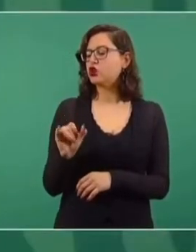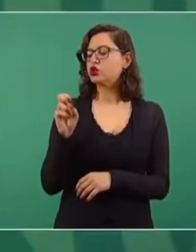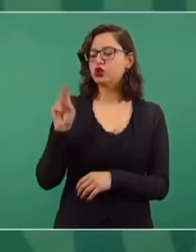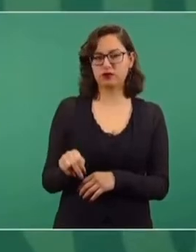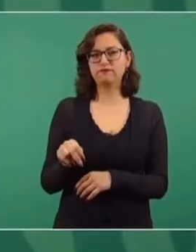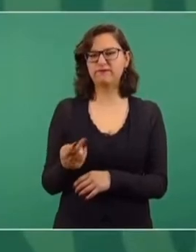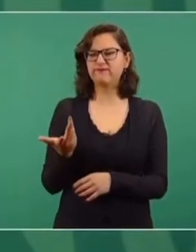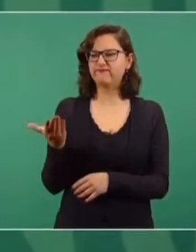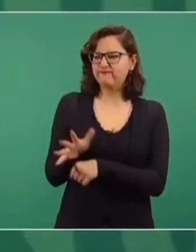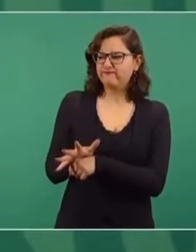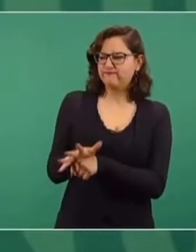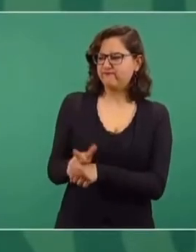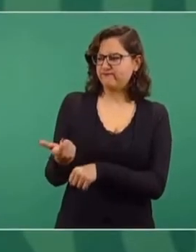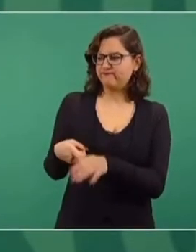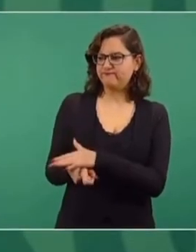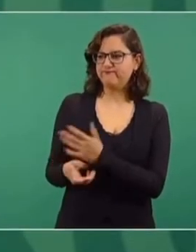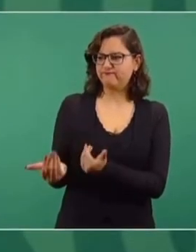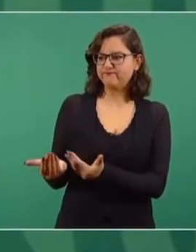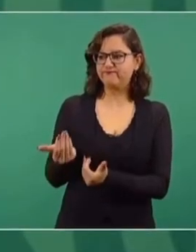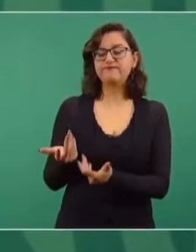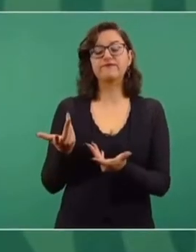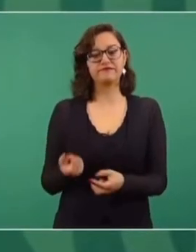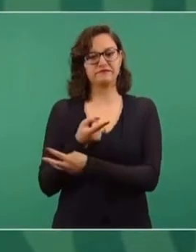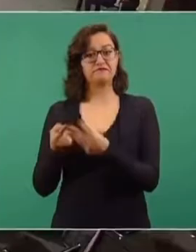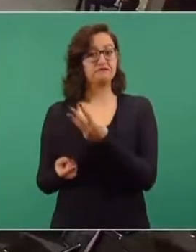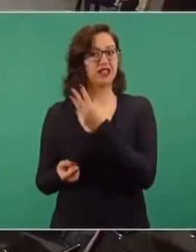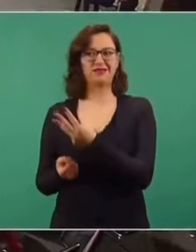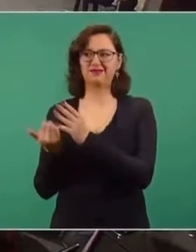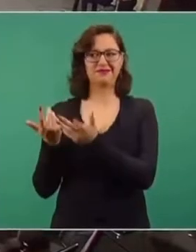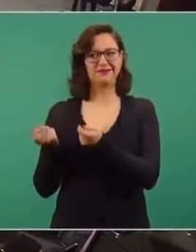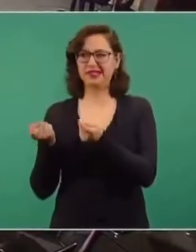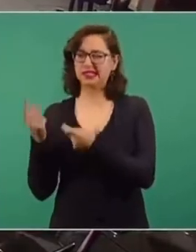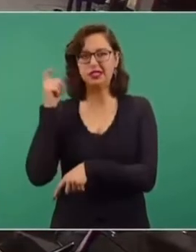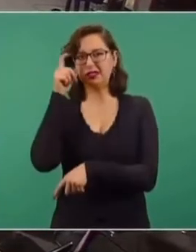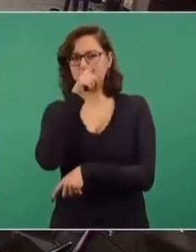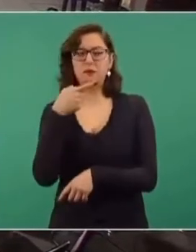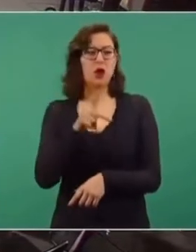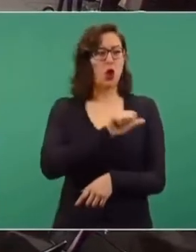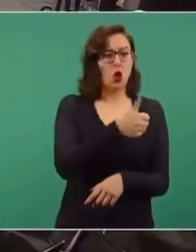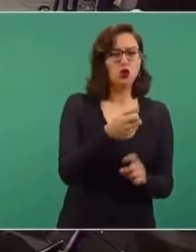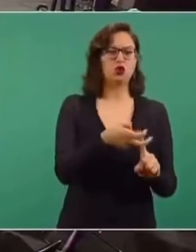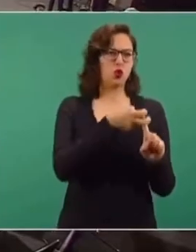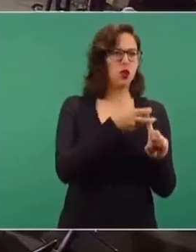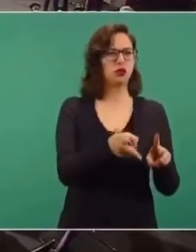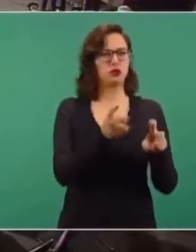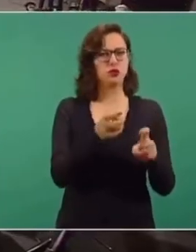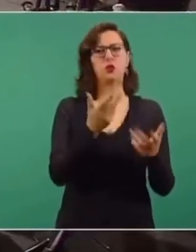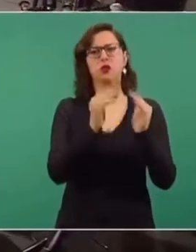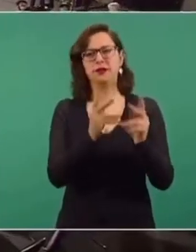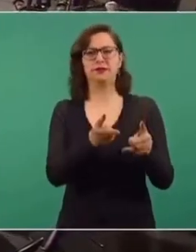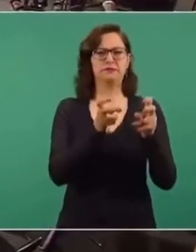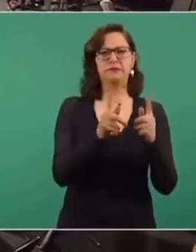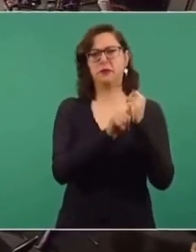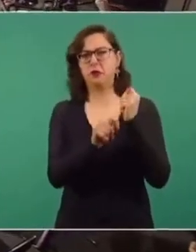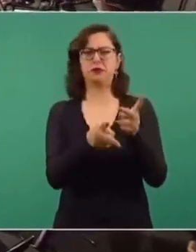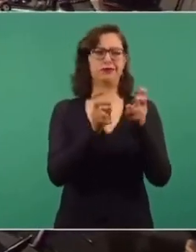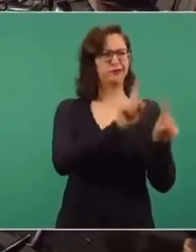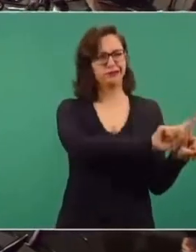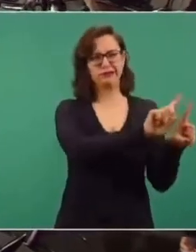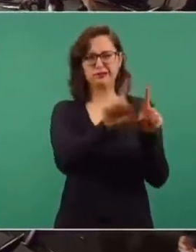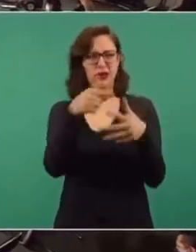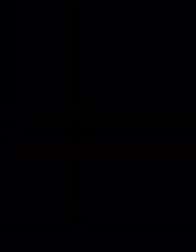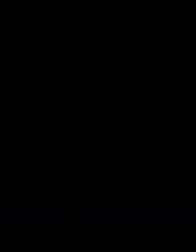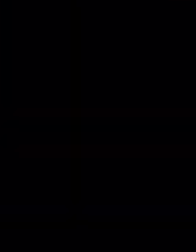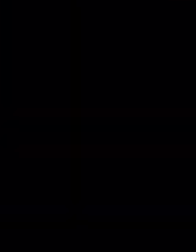secuestro, robo de vehículos, robo de transporte público, robo a casa, habitación, todo va a la baja y considerablemente.